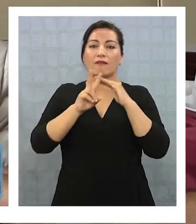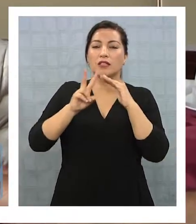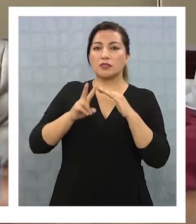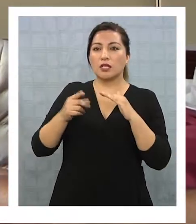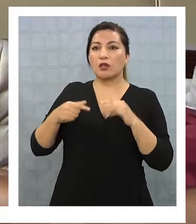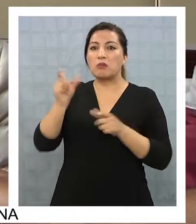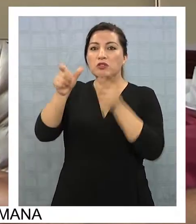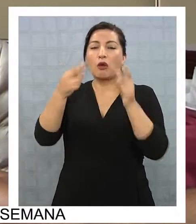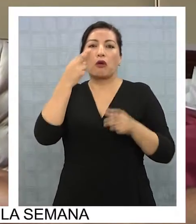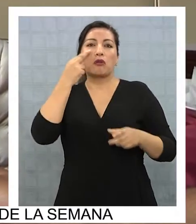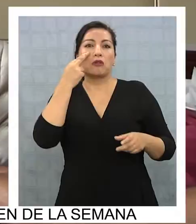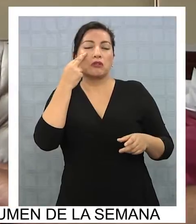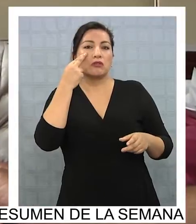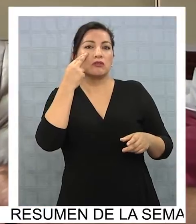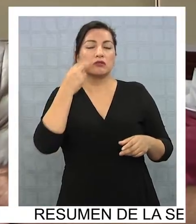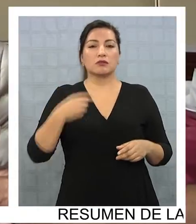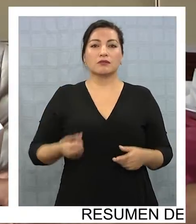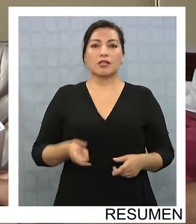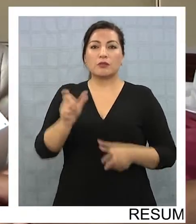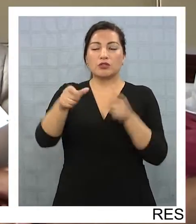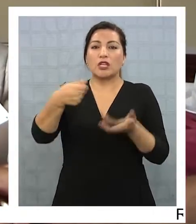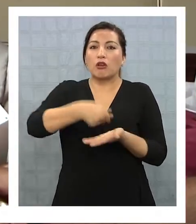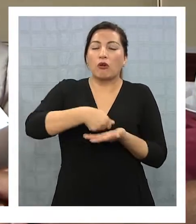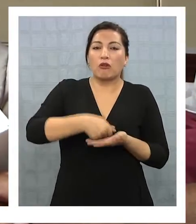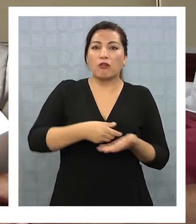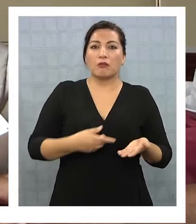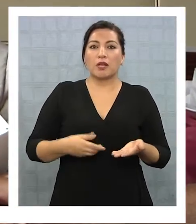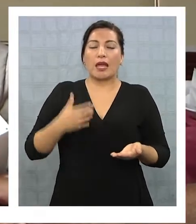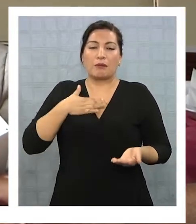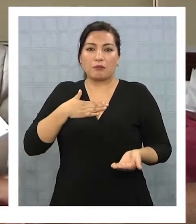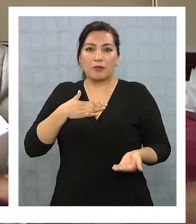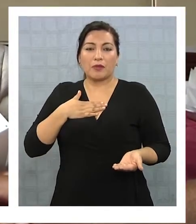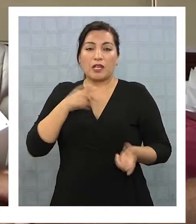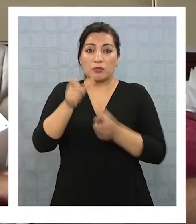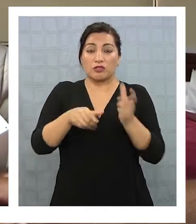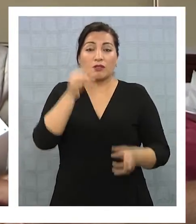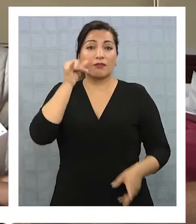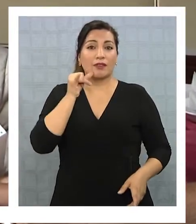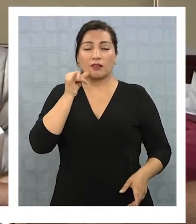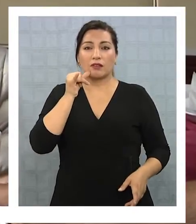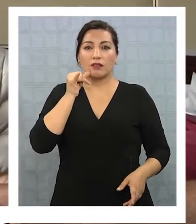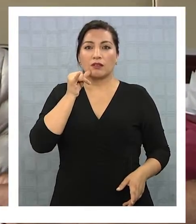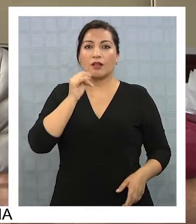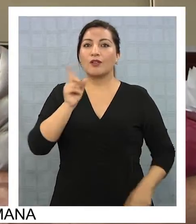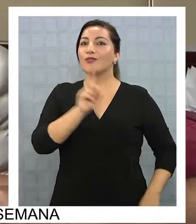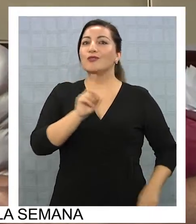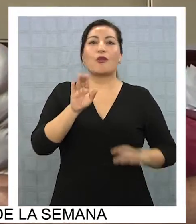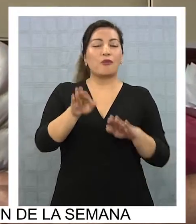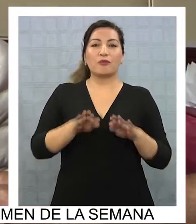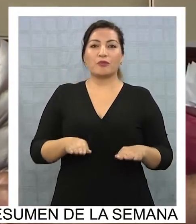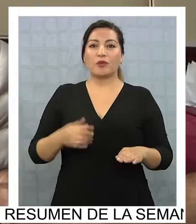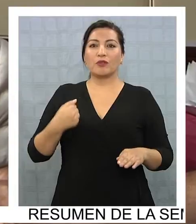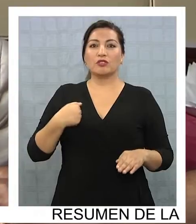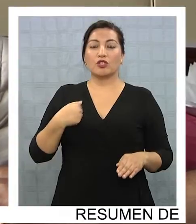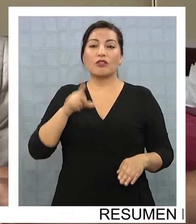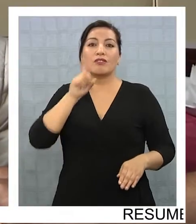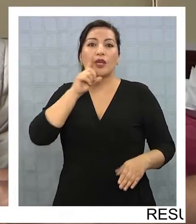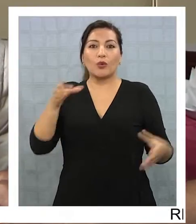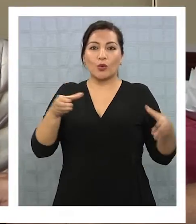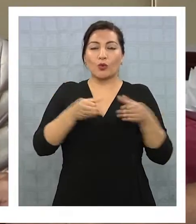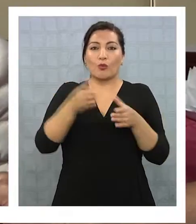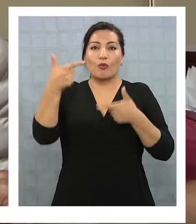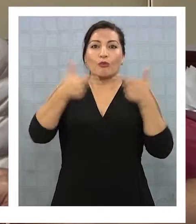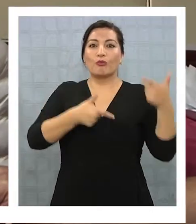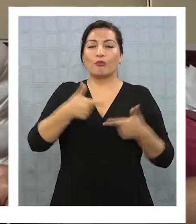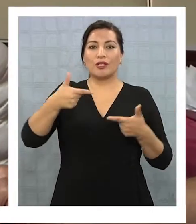conocidos, de sus clientes, de la gente de Iquique. Pero no es como cuando uno pertenece a un partido en que uno